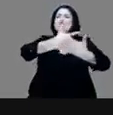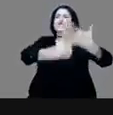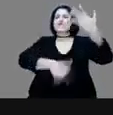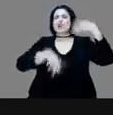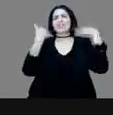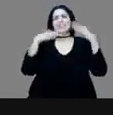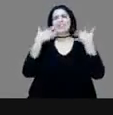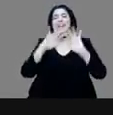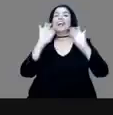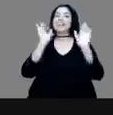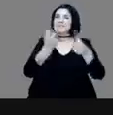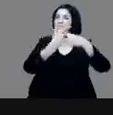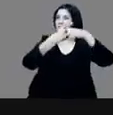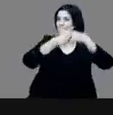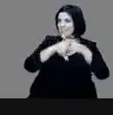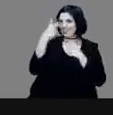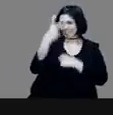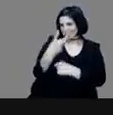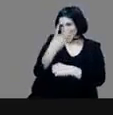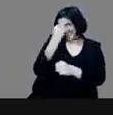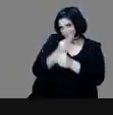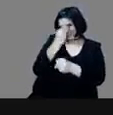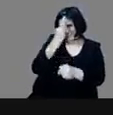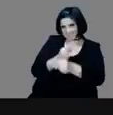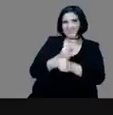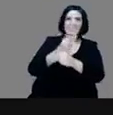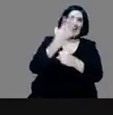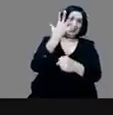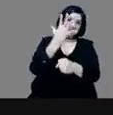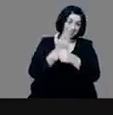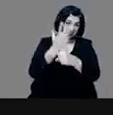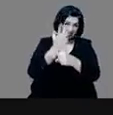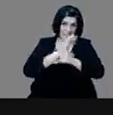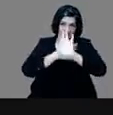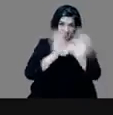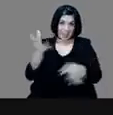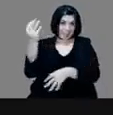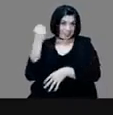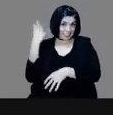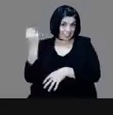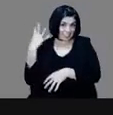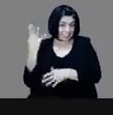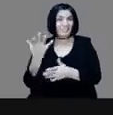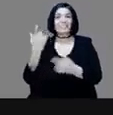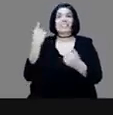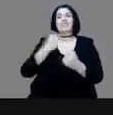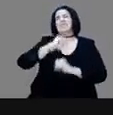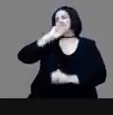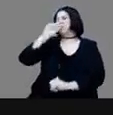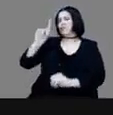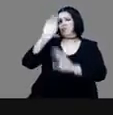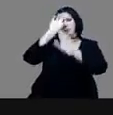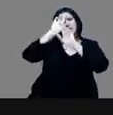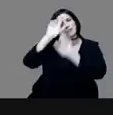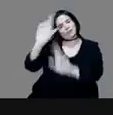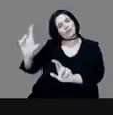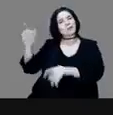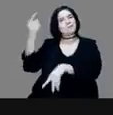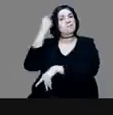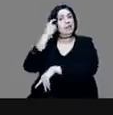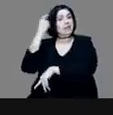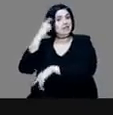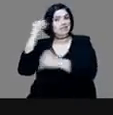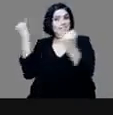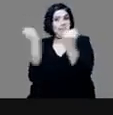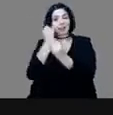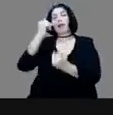esta quinta conferencia, como ya les mencioné, con el extraordinario historiador, arqueólogo, pensador Eduardo Matos